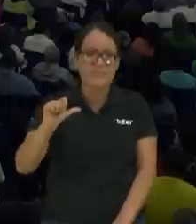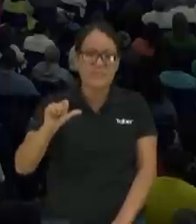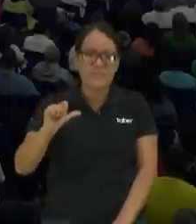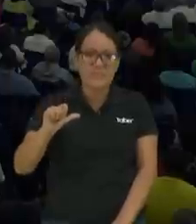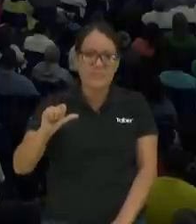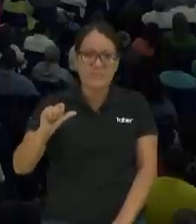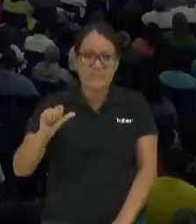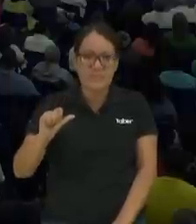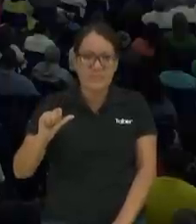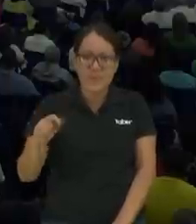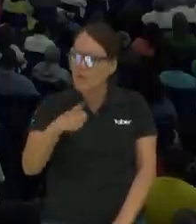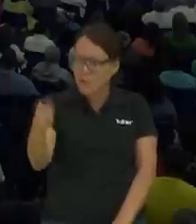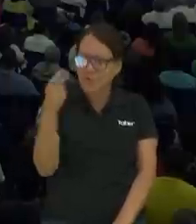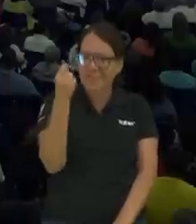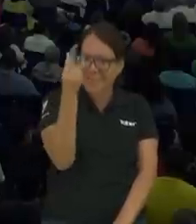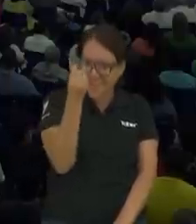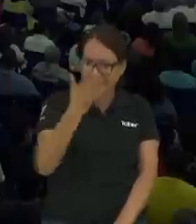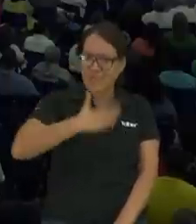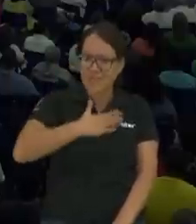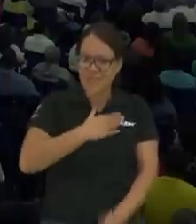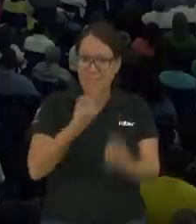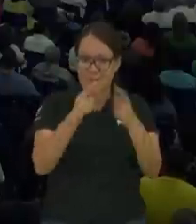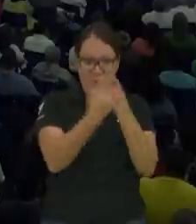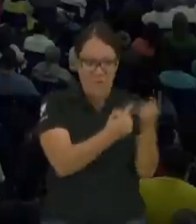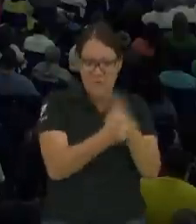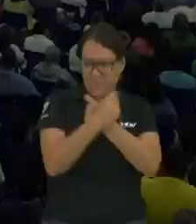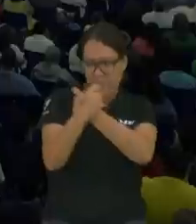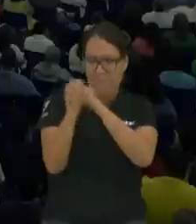Ah, no, si tenés mucha plata, pero nadie te quiere.